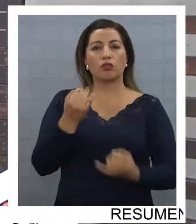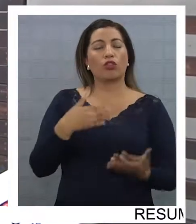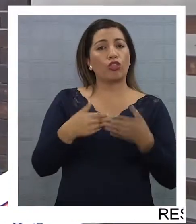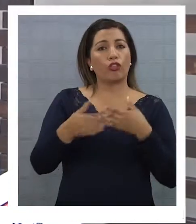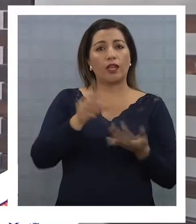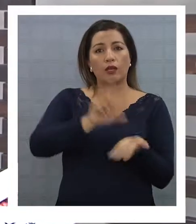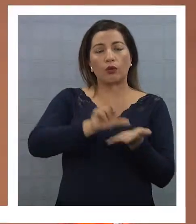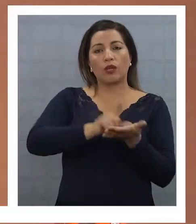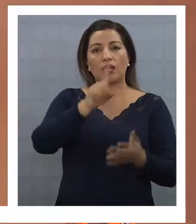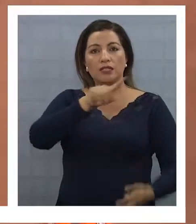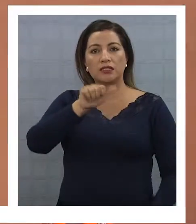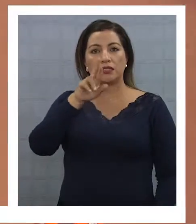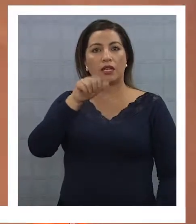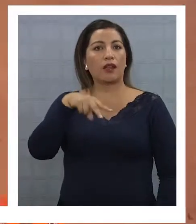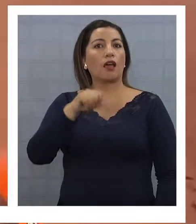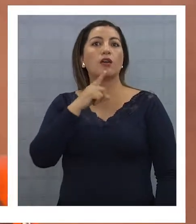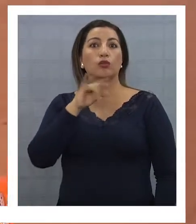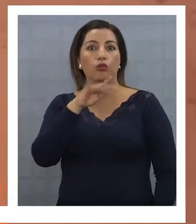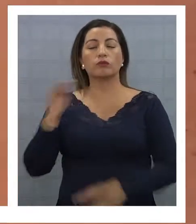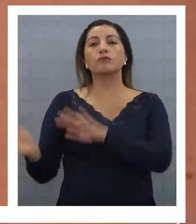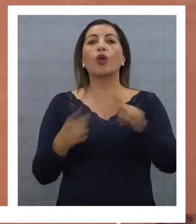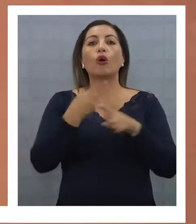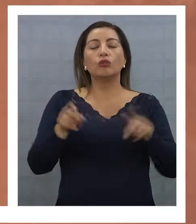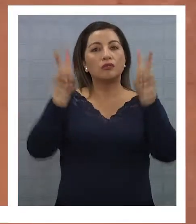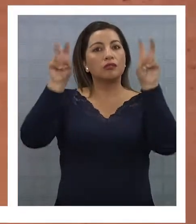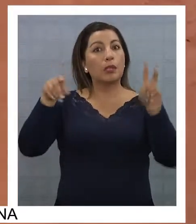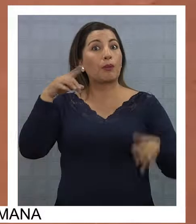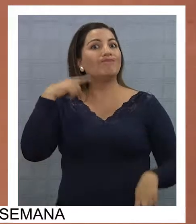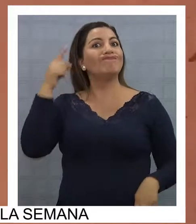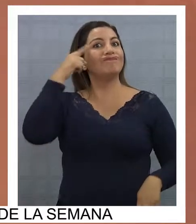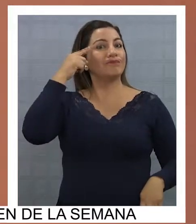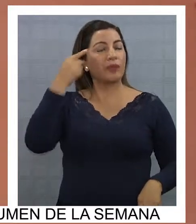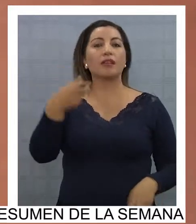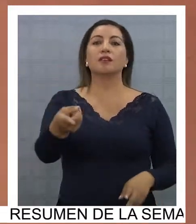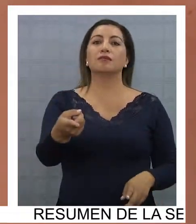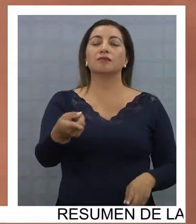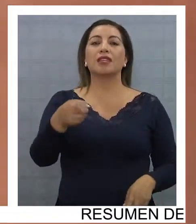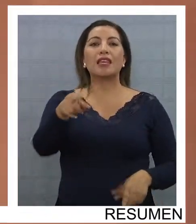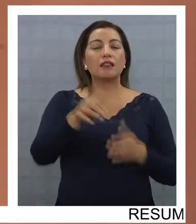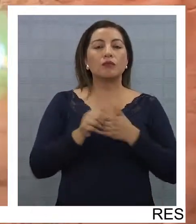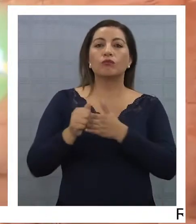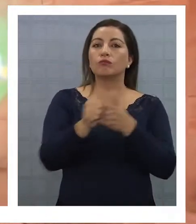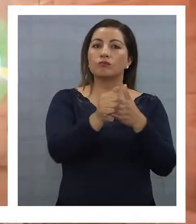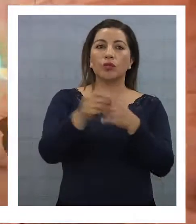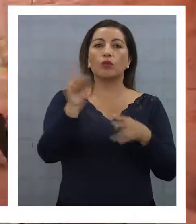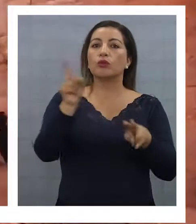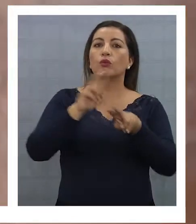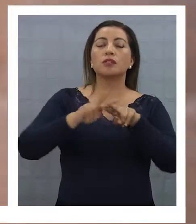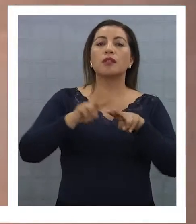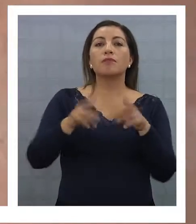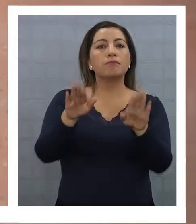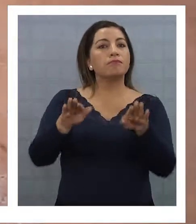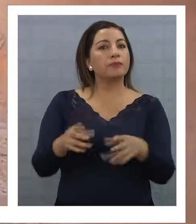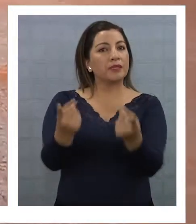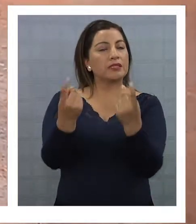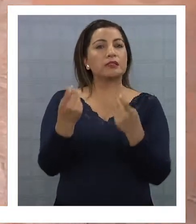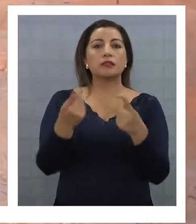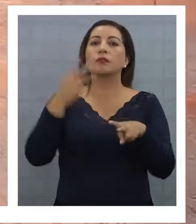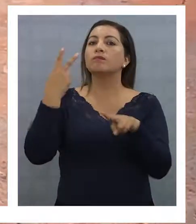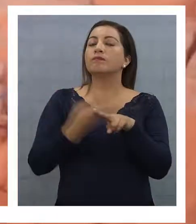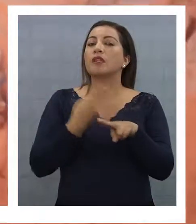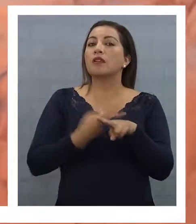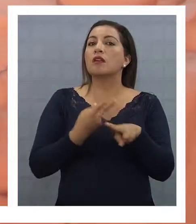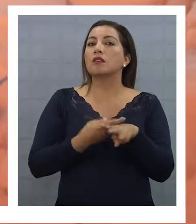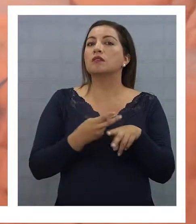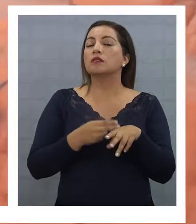como también los propios funcionarios. Otra arista a tomar en cuenta es que este tipo de turismo no genera la misma necesidad de alquiler del turismo